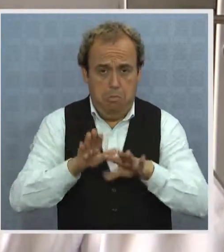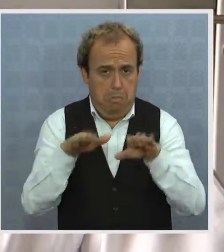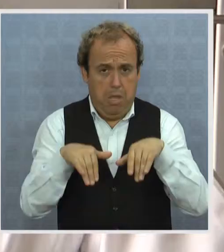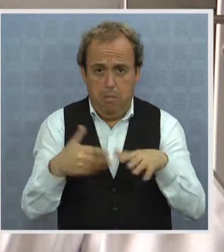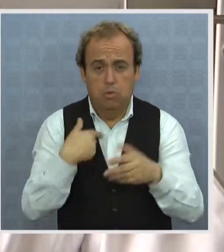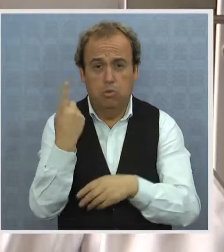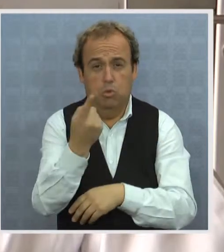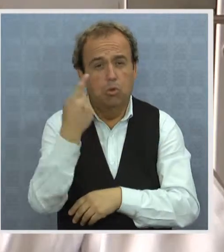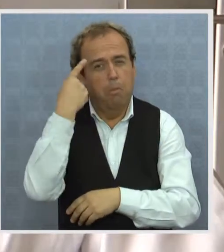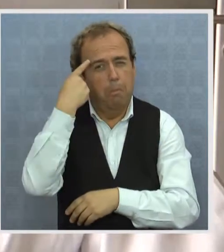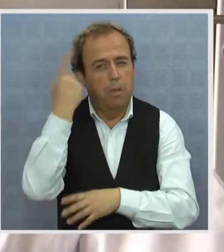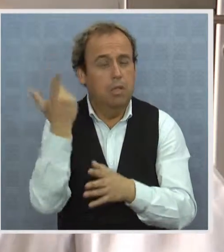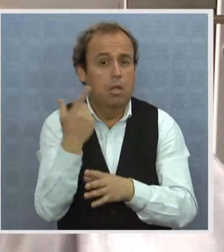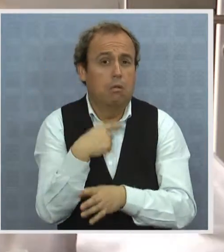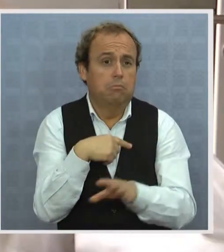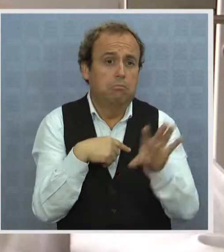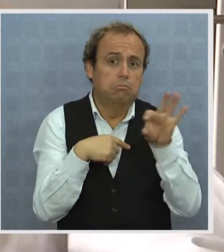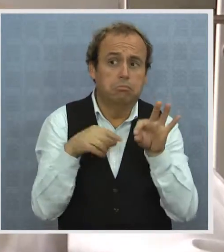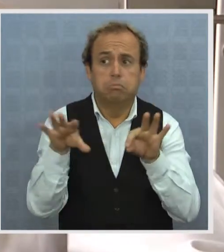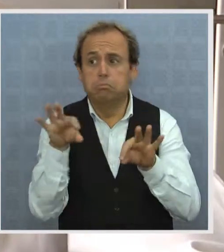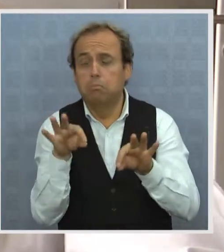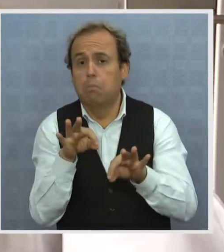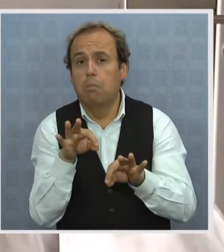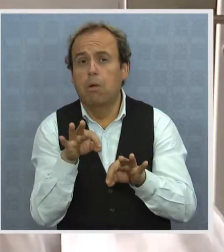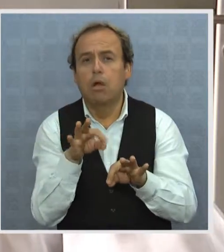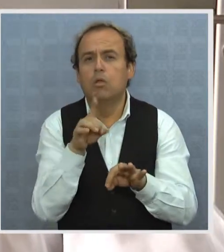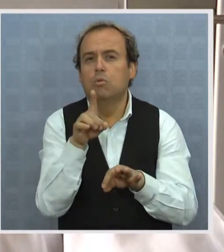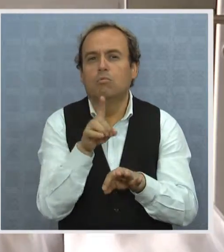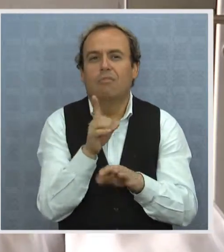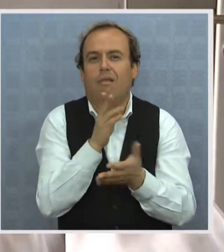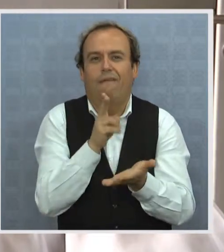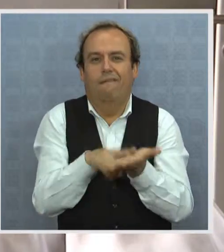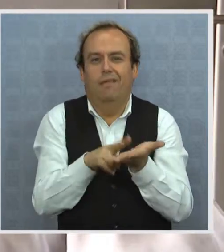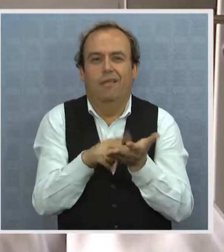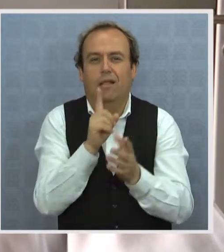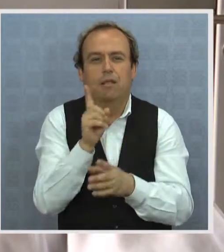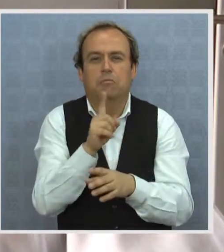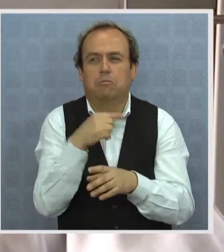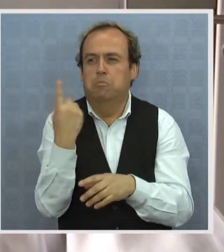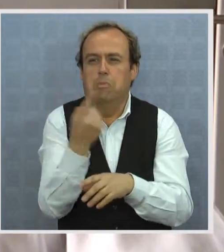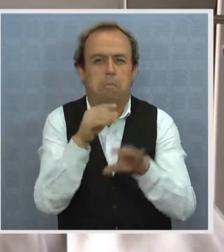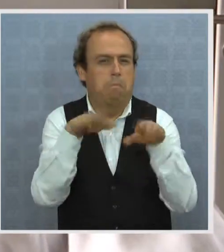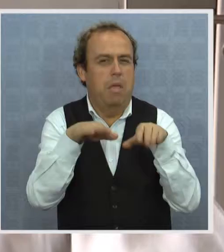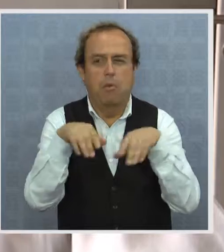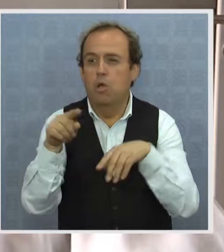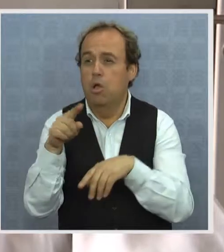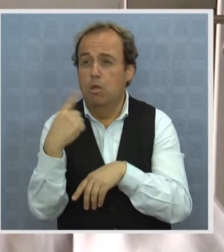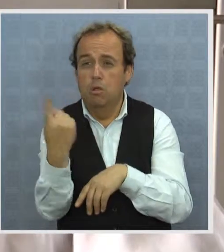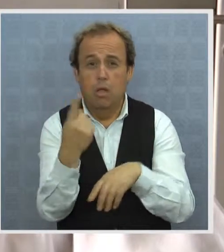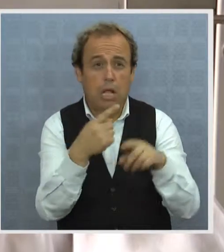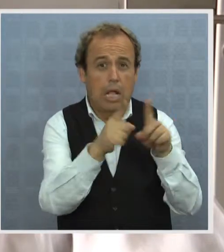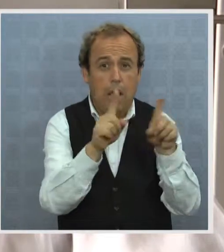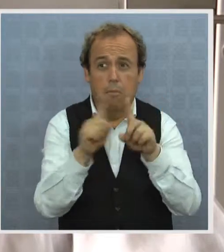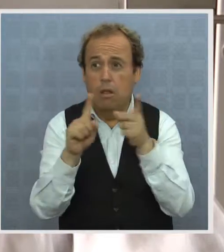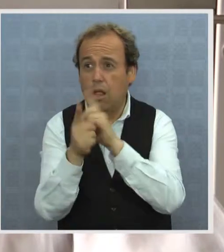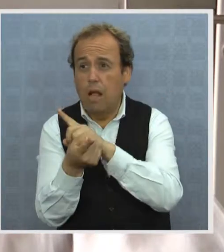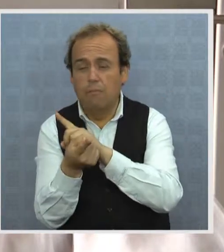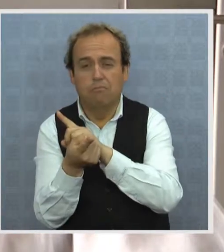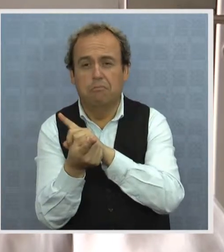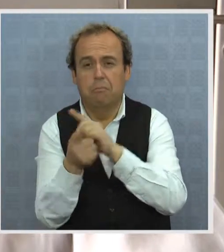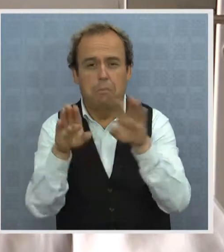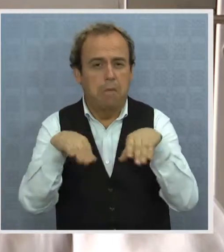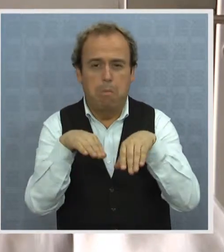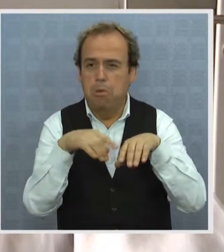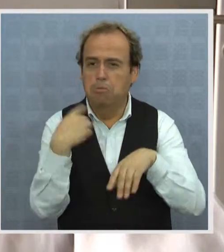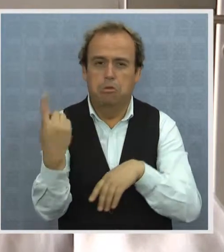mismo. Tú puedes creer que tienes una opción, pero tú realmente no tienes opción. Todo es lo mismo. Ninguno cambio. Ningún cambio.